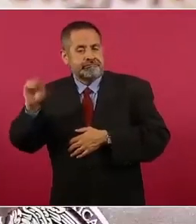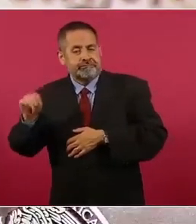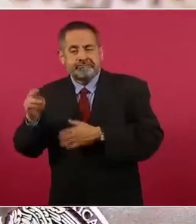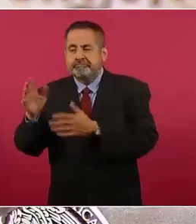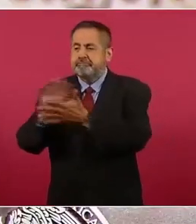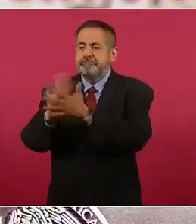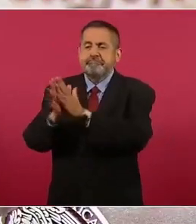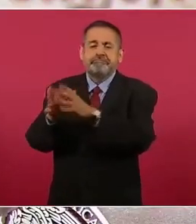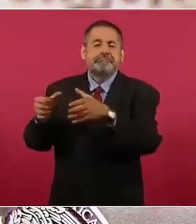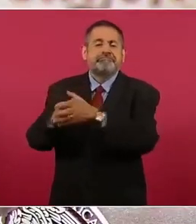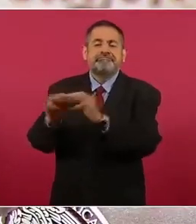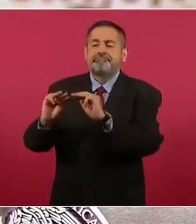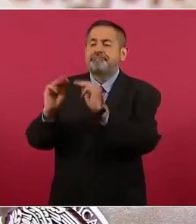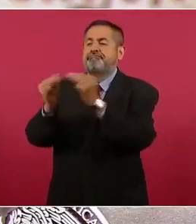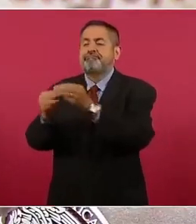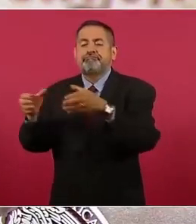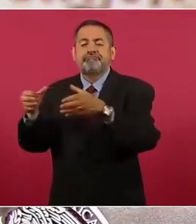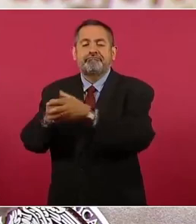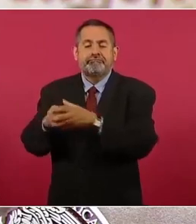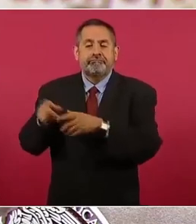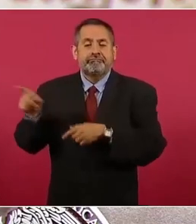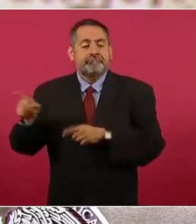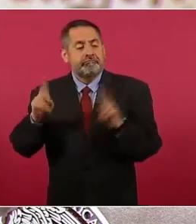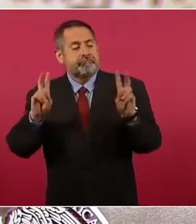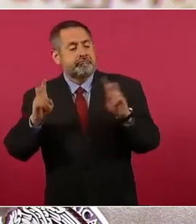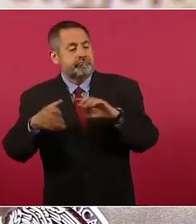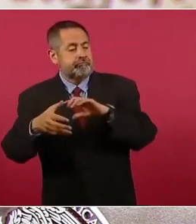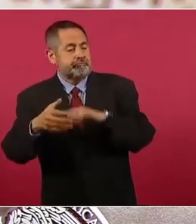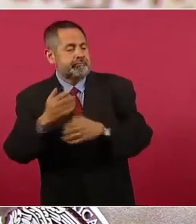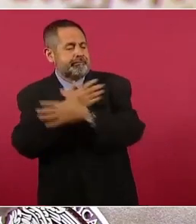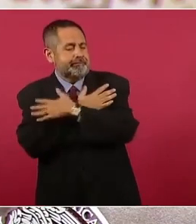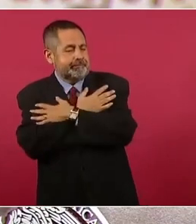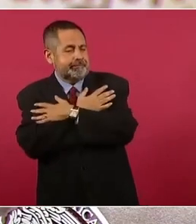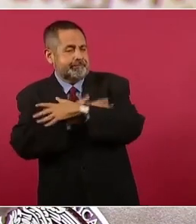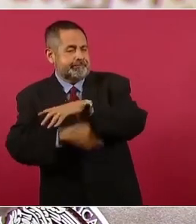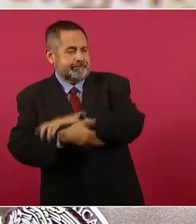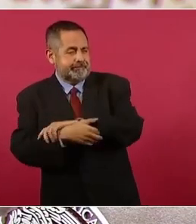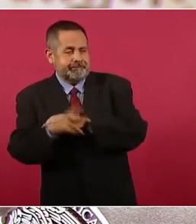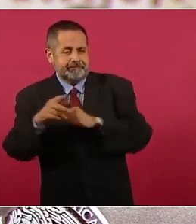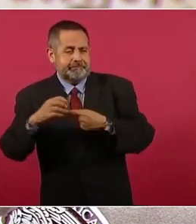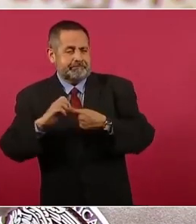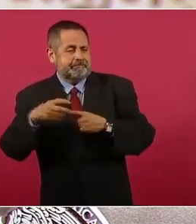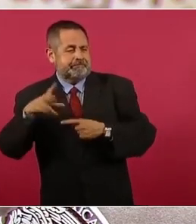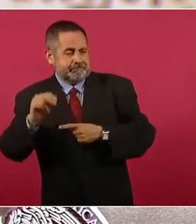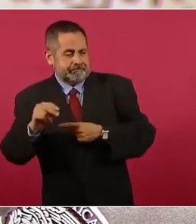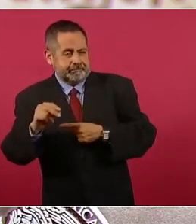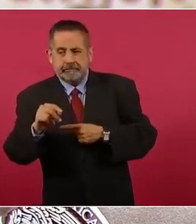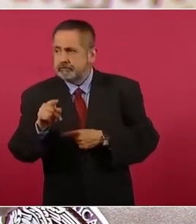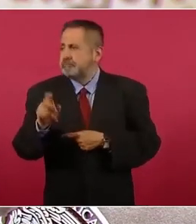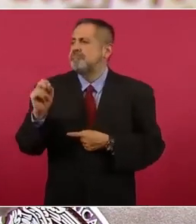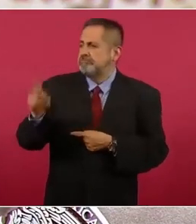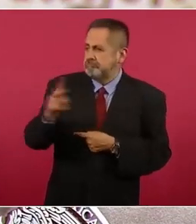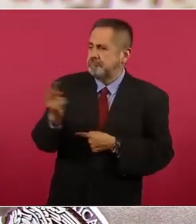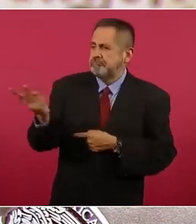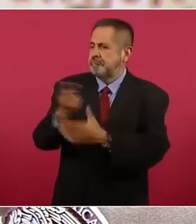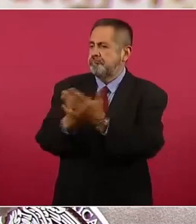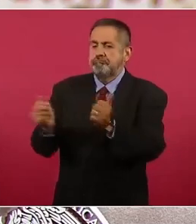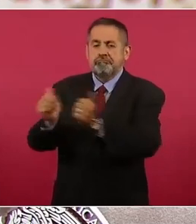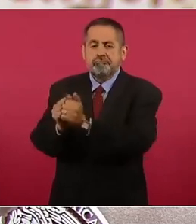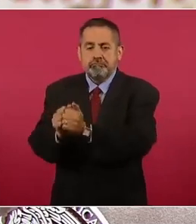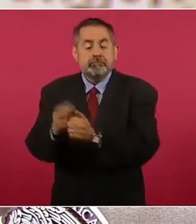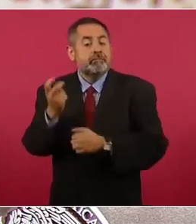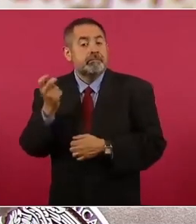fortalecido por el lema de abrazos no balazos, que hay pactos y que por eso sus visitas a Badiraguat,